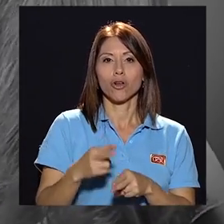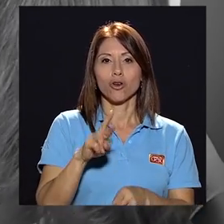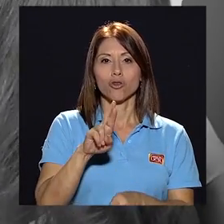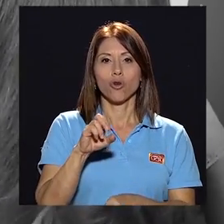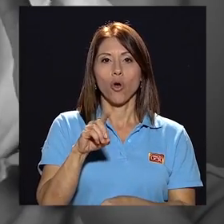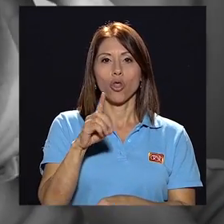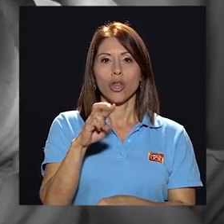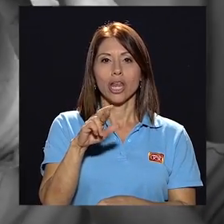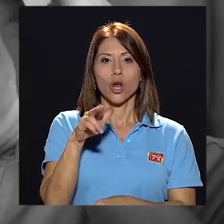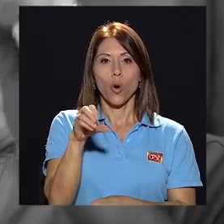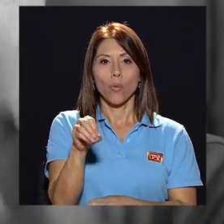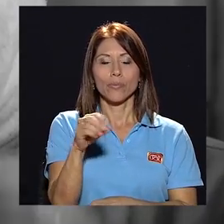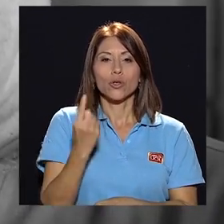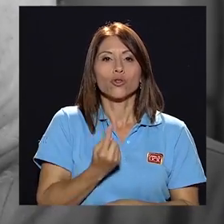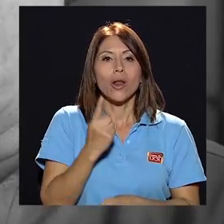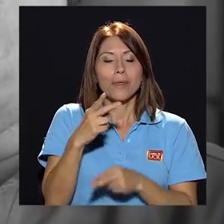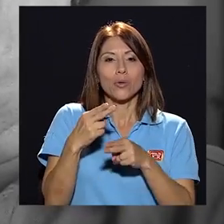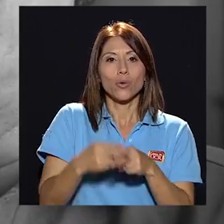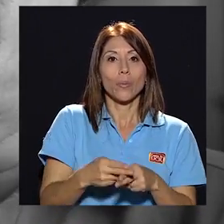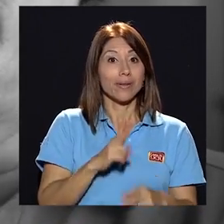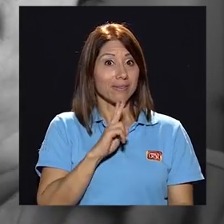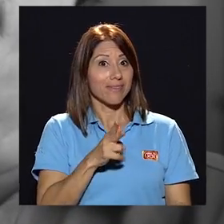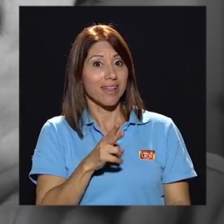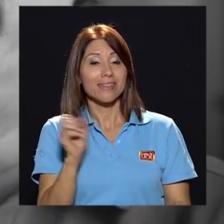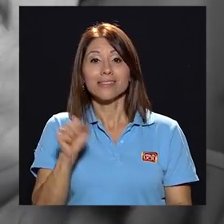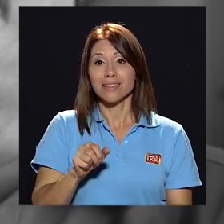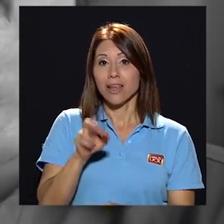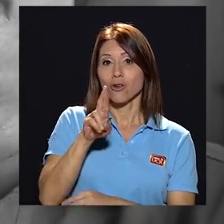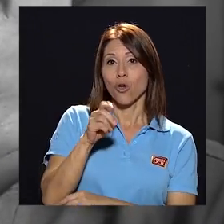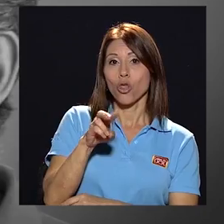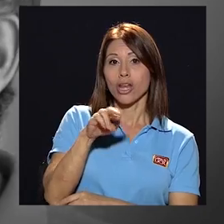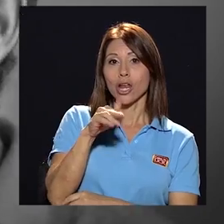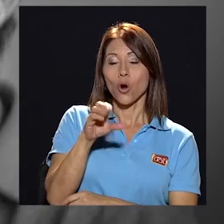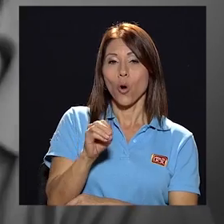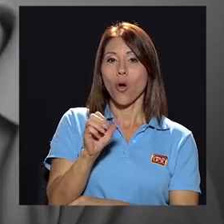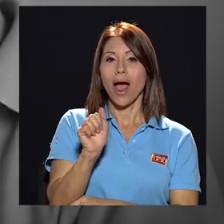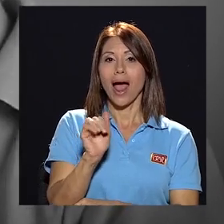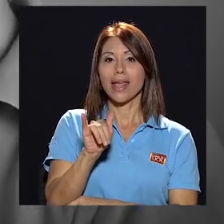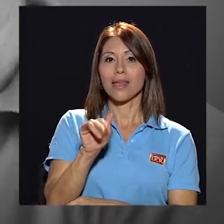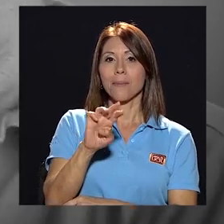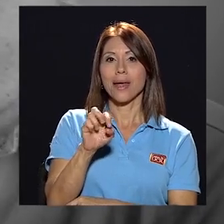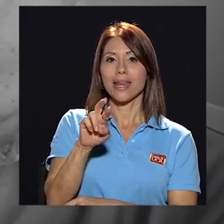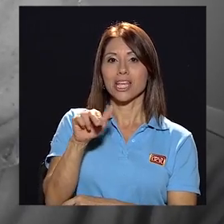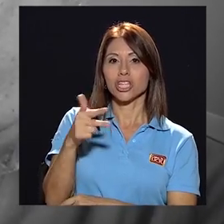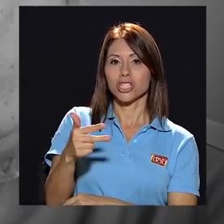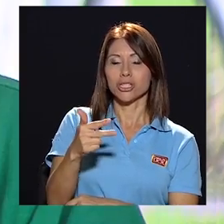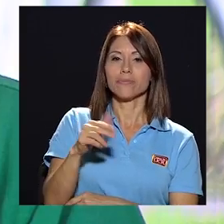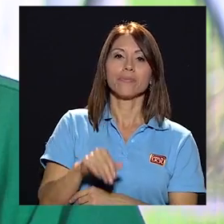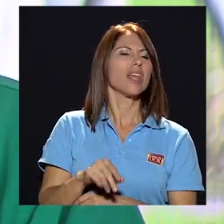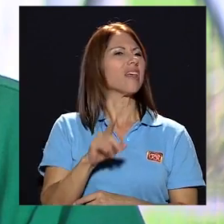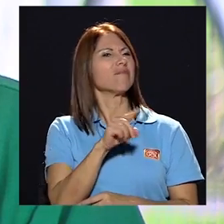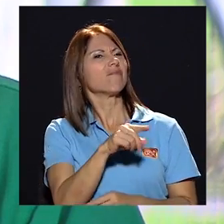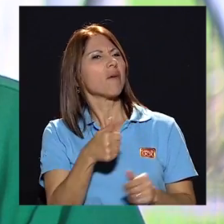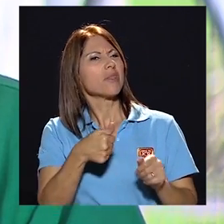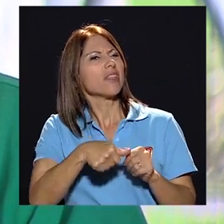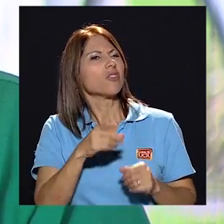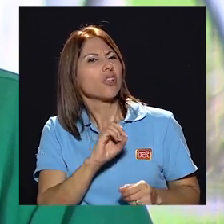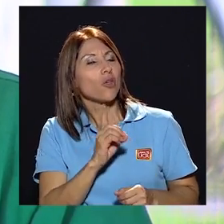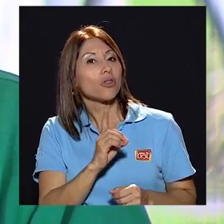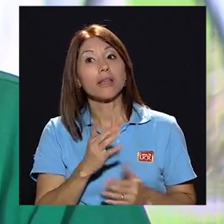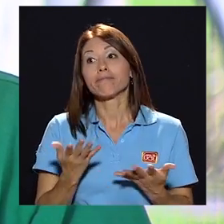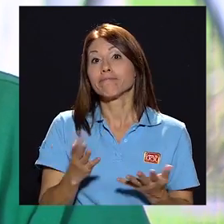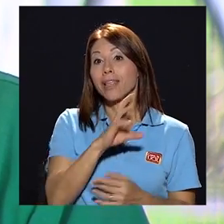Rodrigo, solo un nombre, Rodrigo, sí, Rodrigo Aymerich Blen. ¿De dónde vienen esos apellidos?